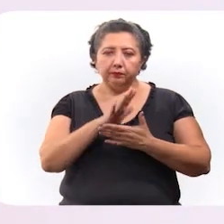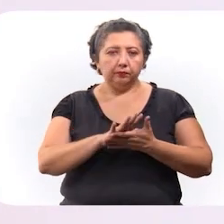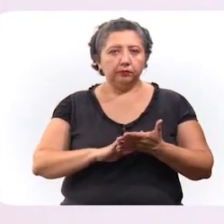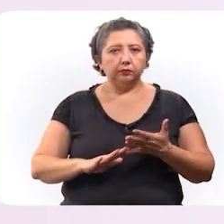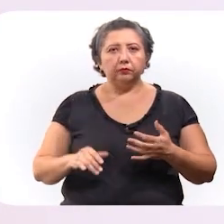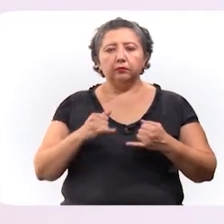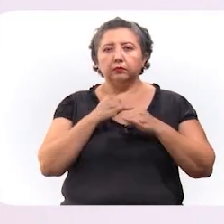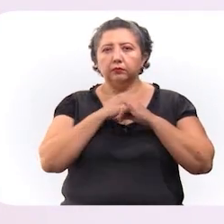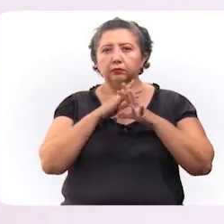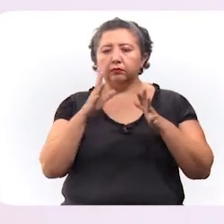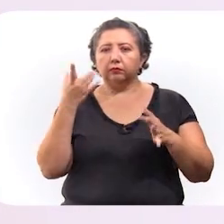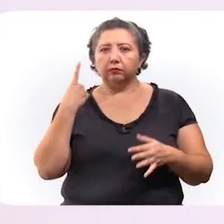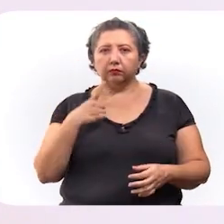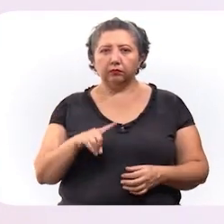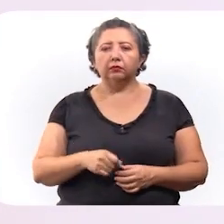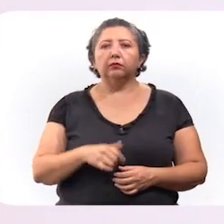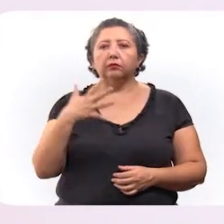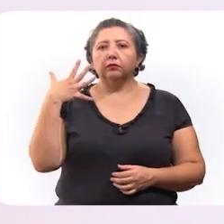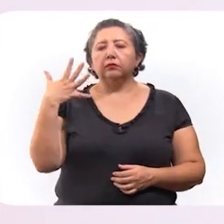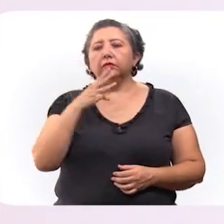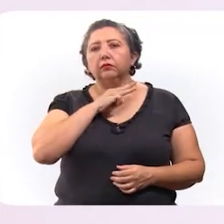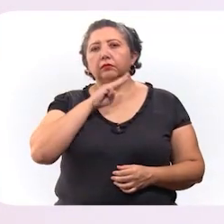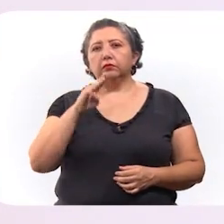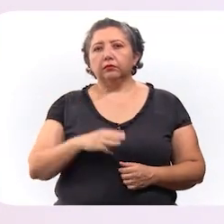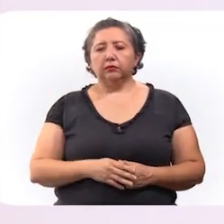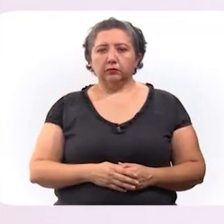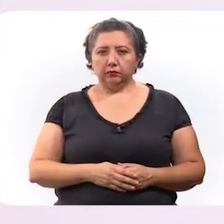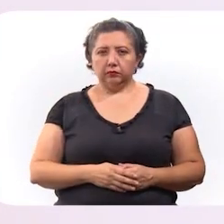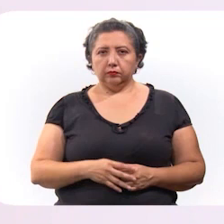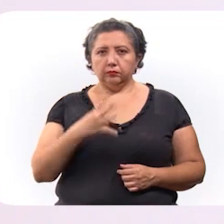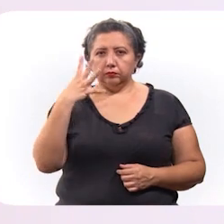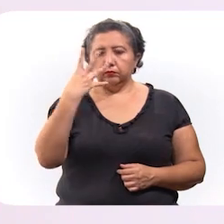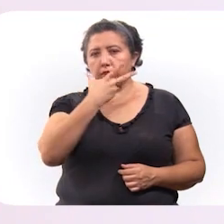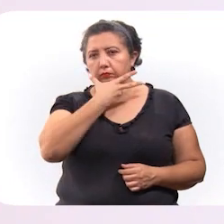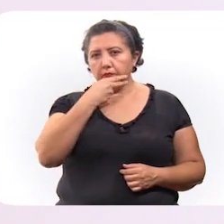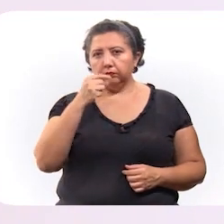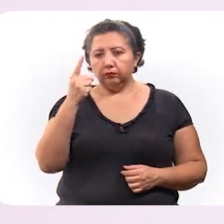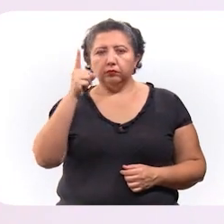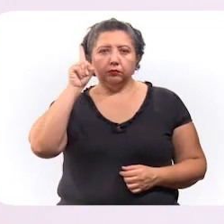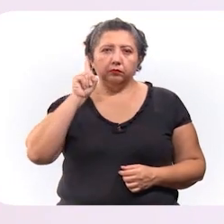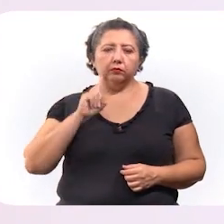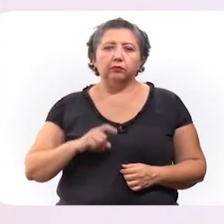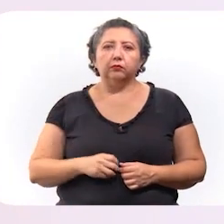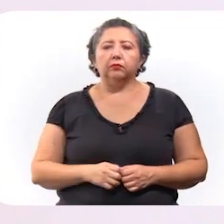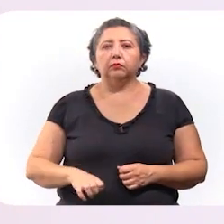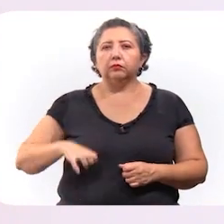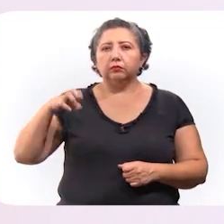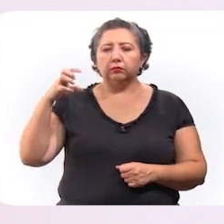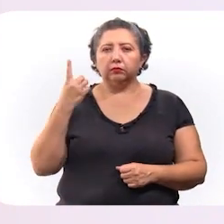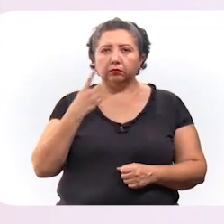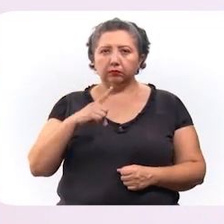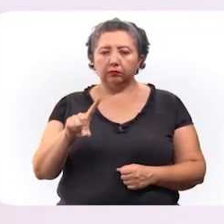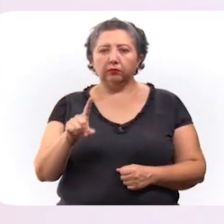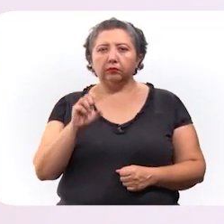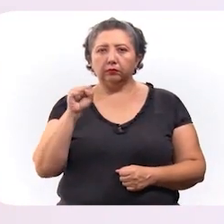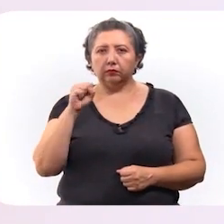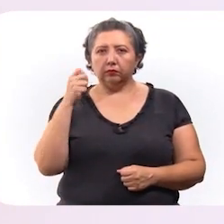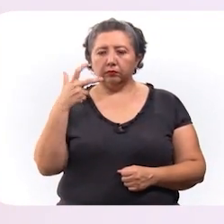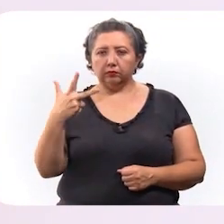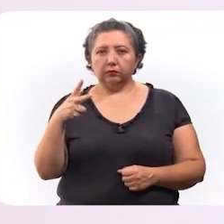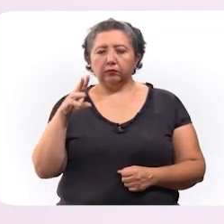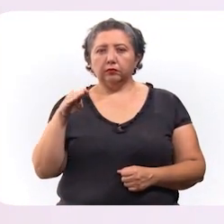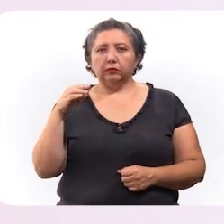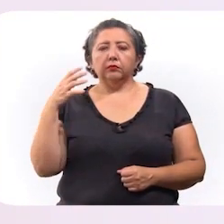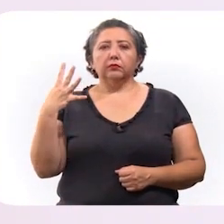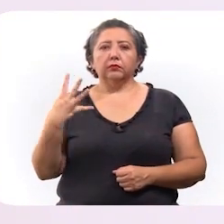Lamentablemente, en este parte médico informamos de cinco fallecimientos. Son cuatro hombres y una mujer, de un rango de edad de 68